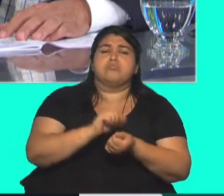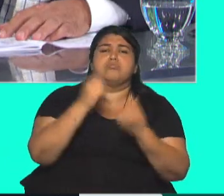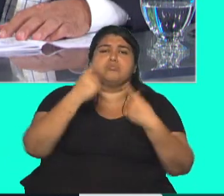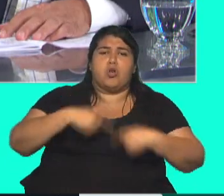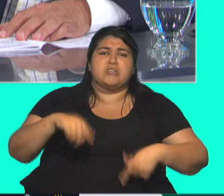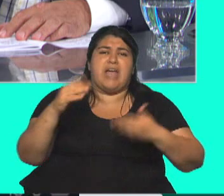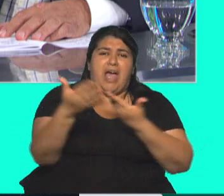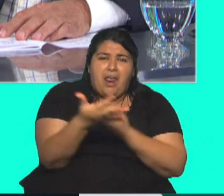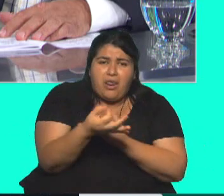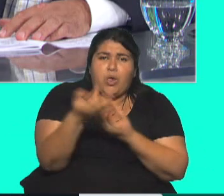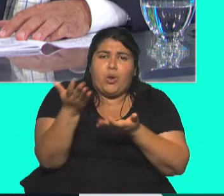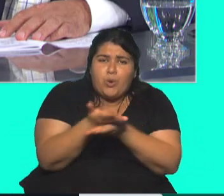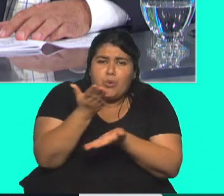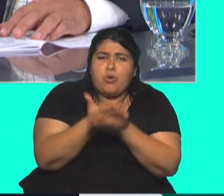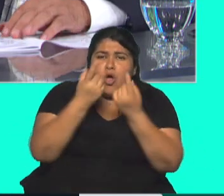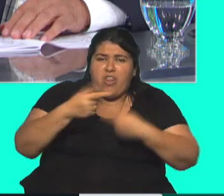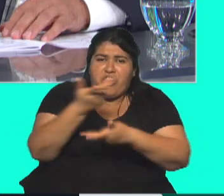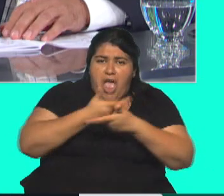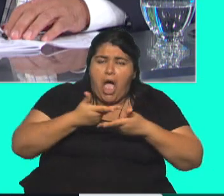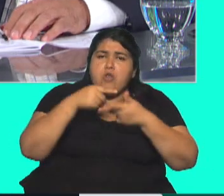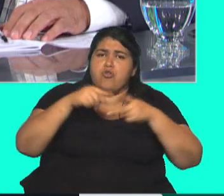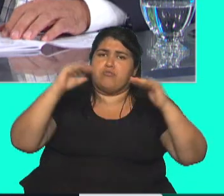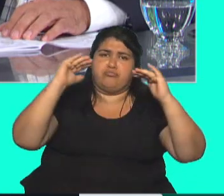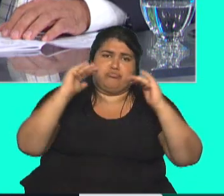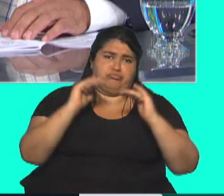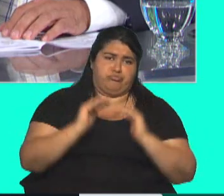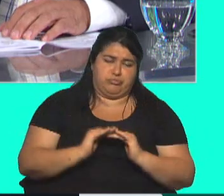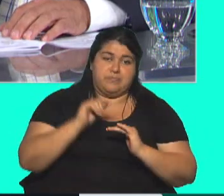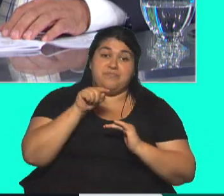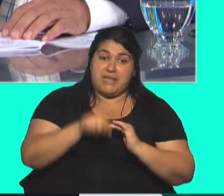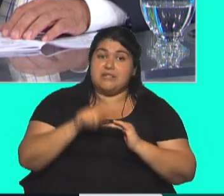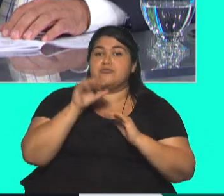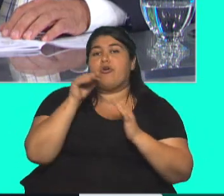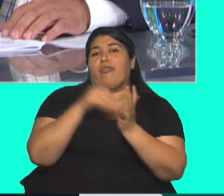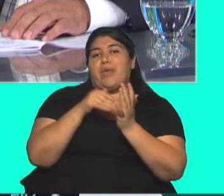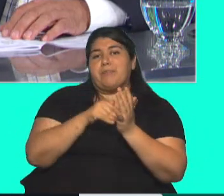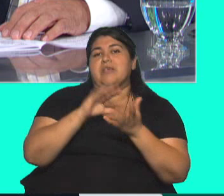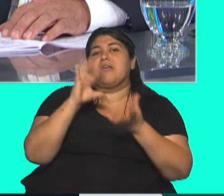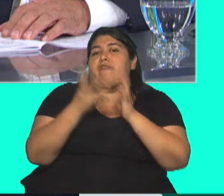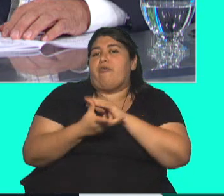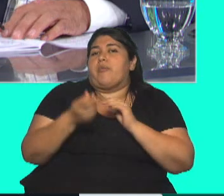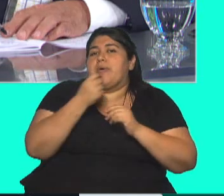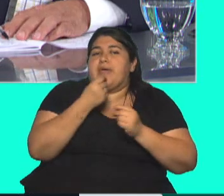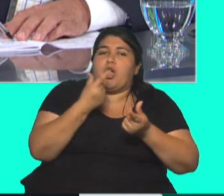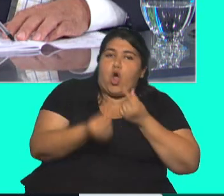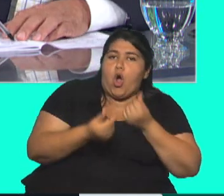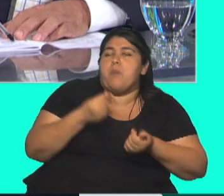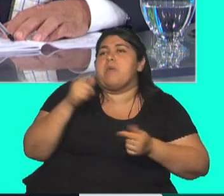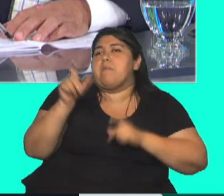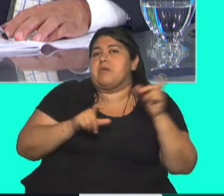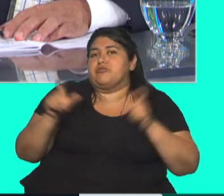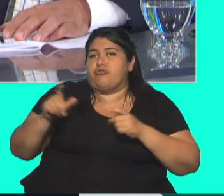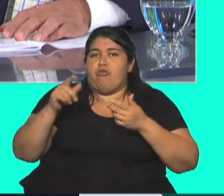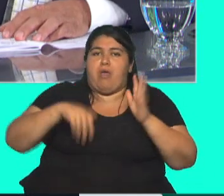de libros, diarios, lo que fuera. eso probablemente tenga también que ver con las modalidades de consumo, ¿no? También. Que están